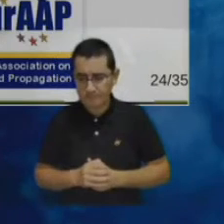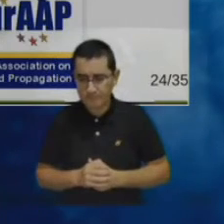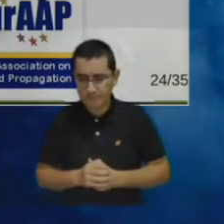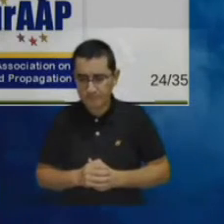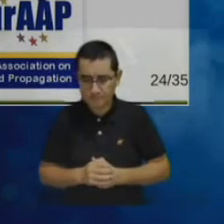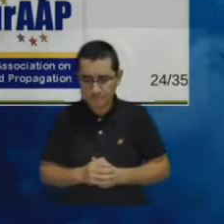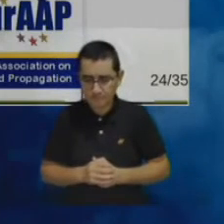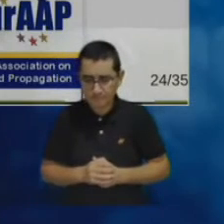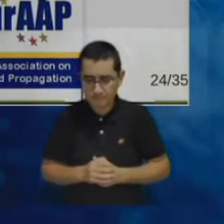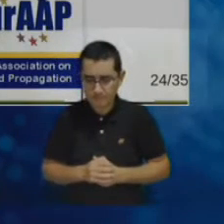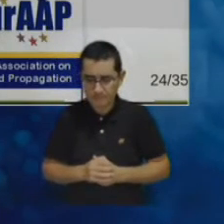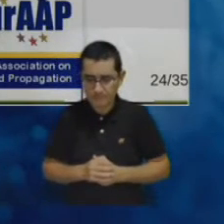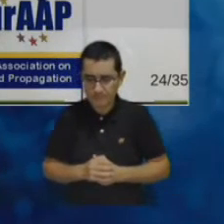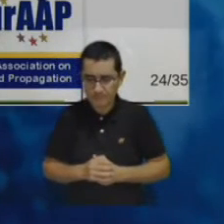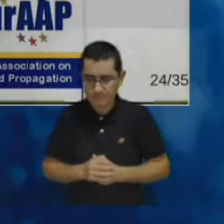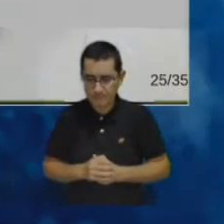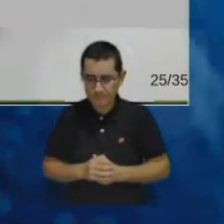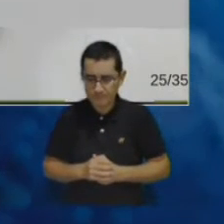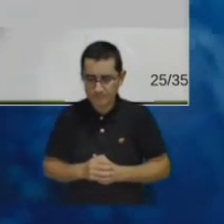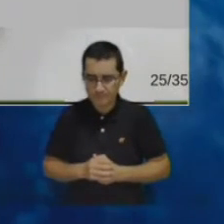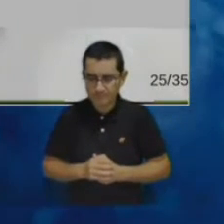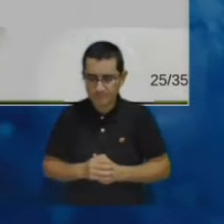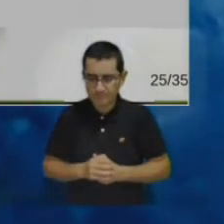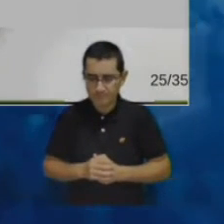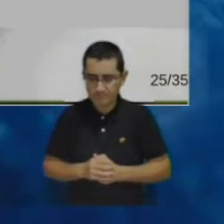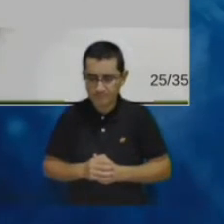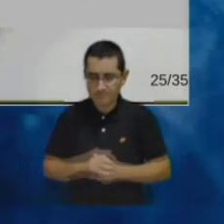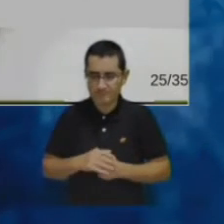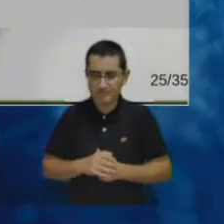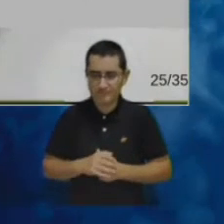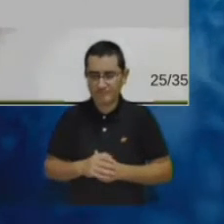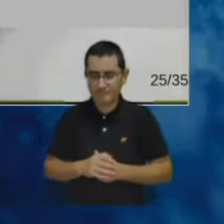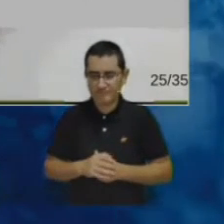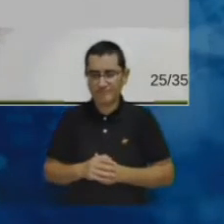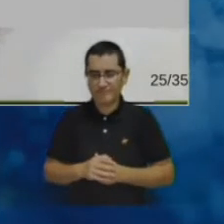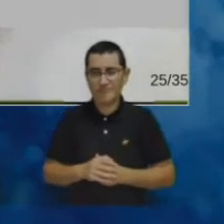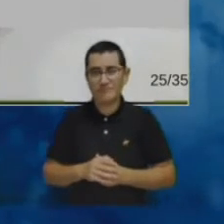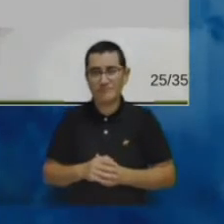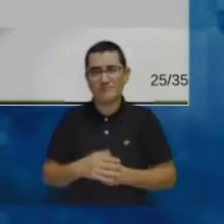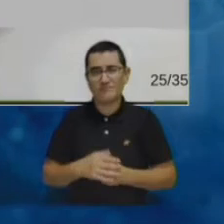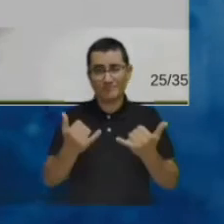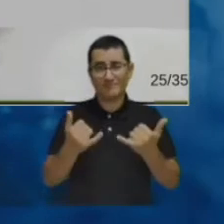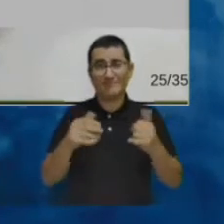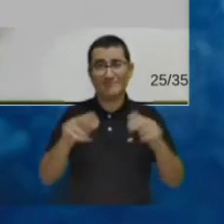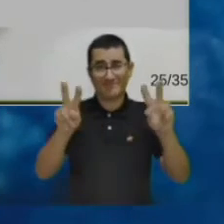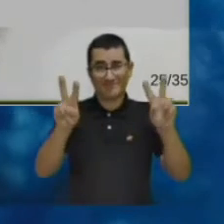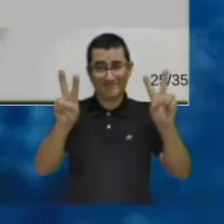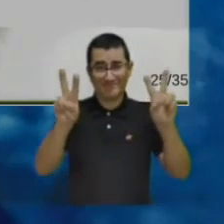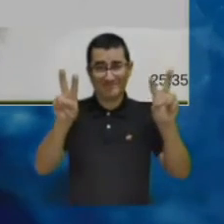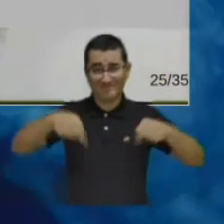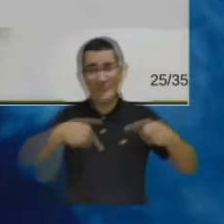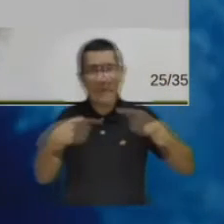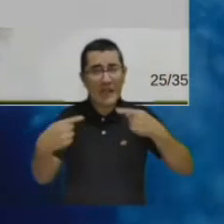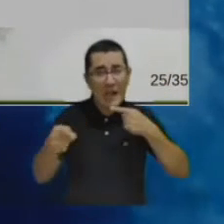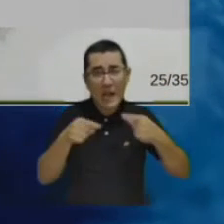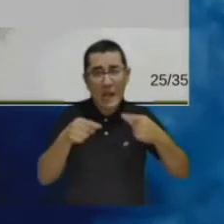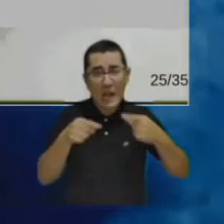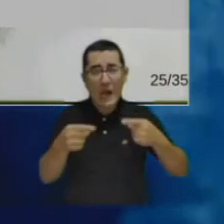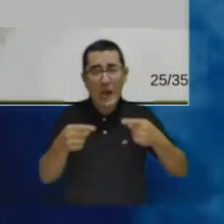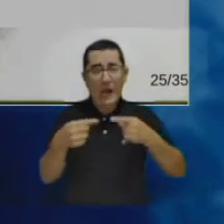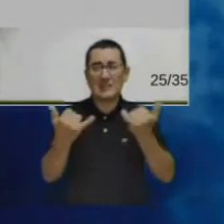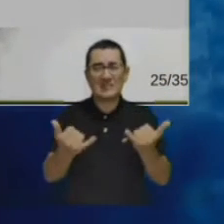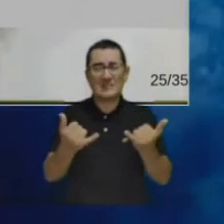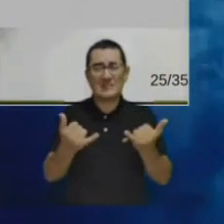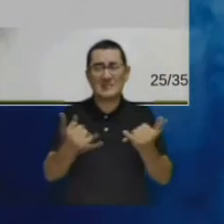extensión bien el tercer aspecto que queríamos discutir hoy es el sondeo de percepción porque